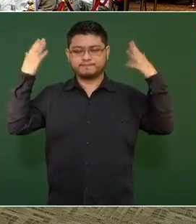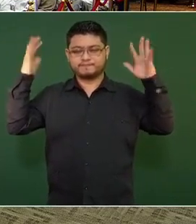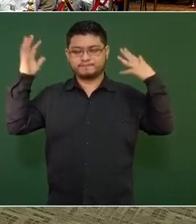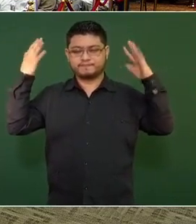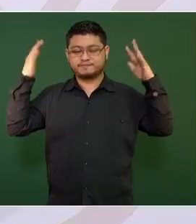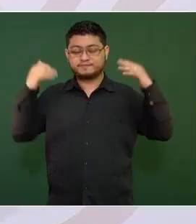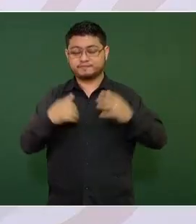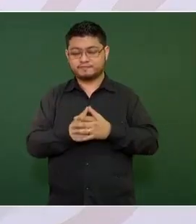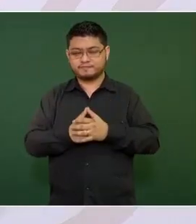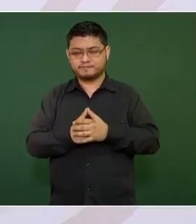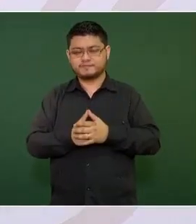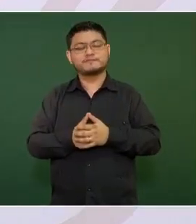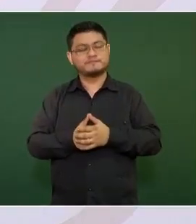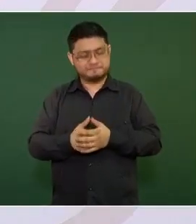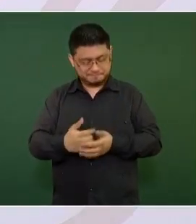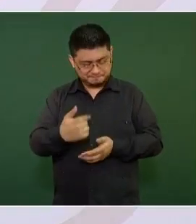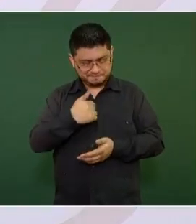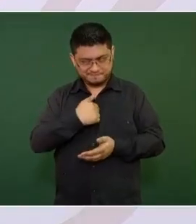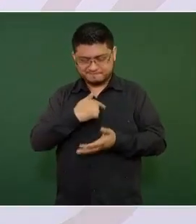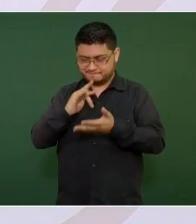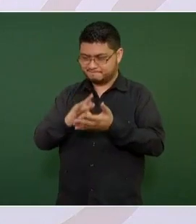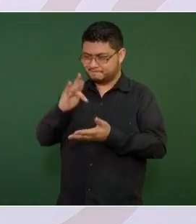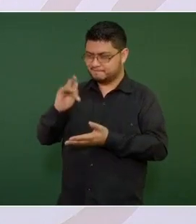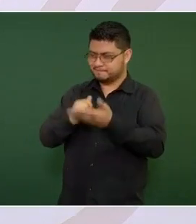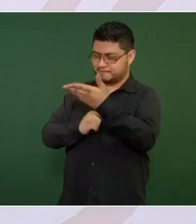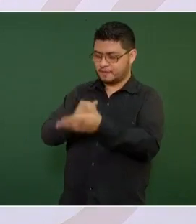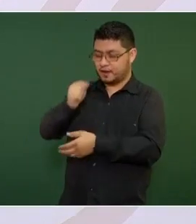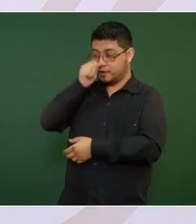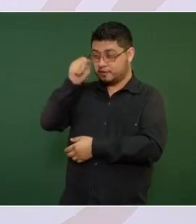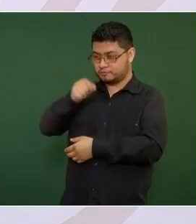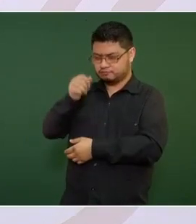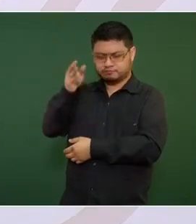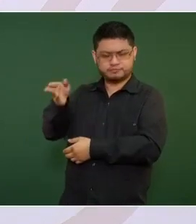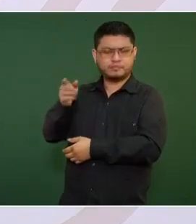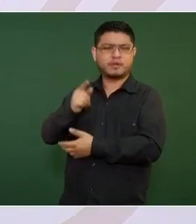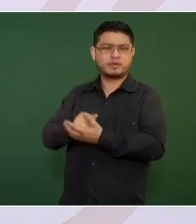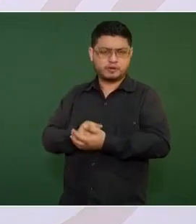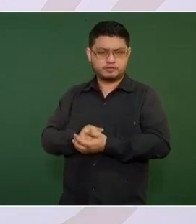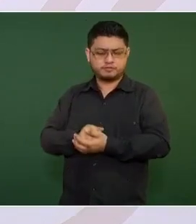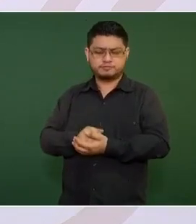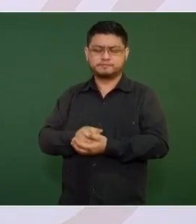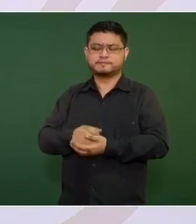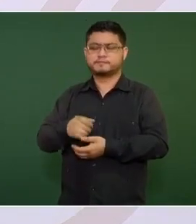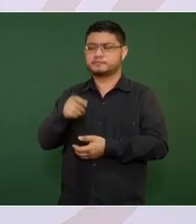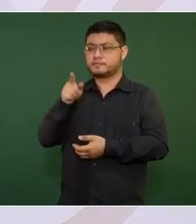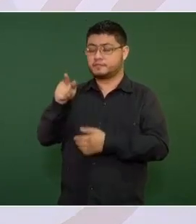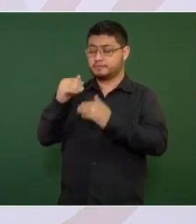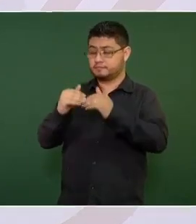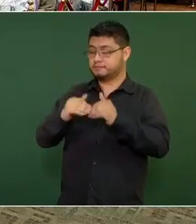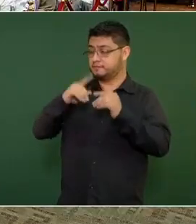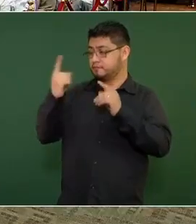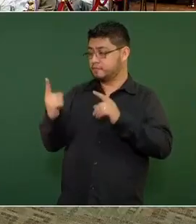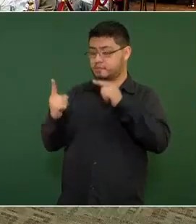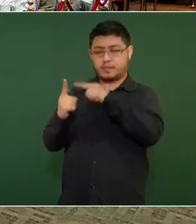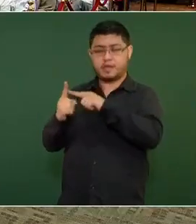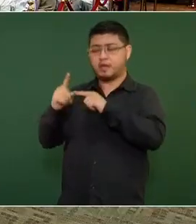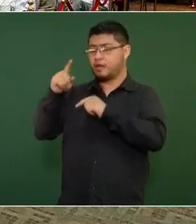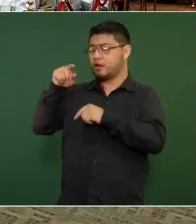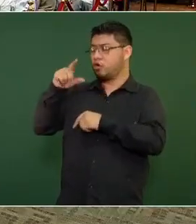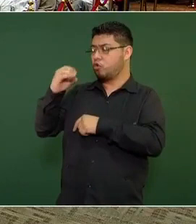Agradezco al general secretario Sandoval y al almirante Ojeda